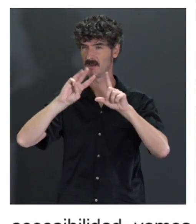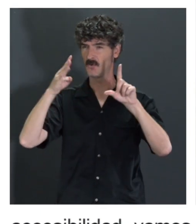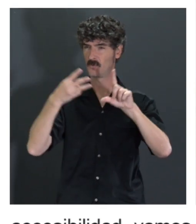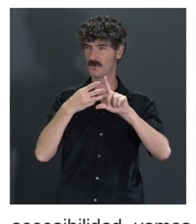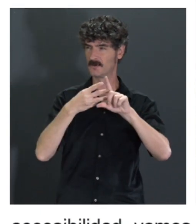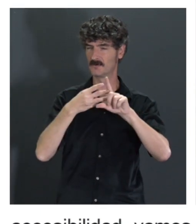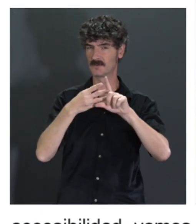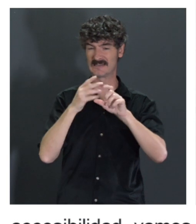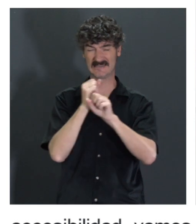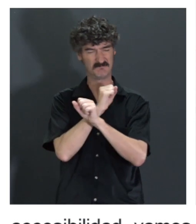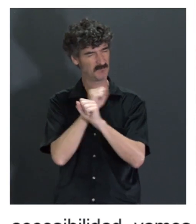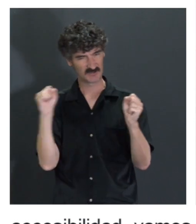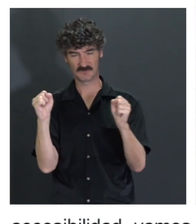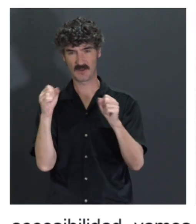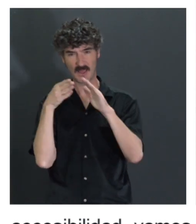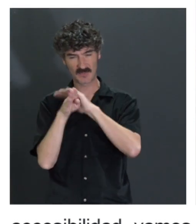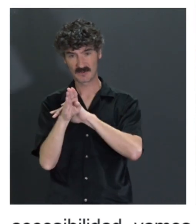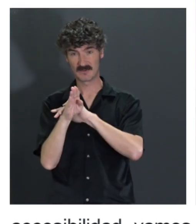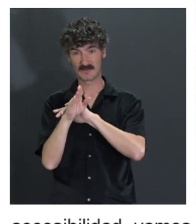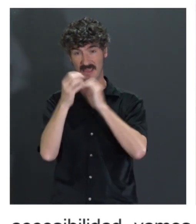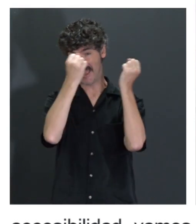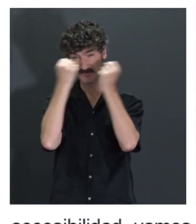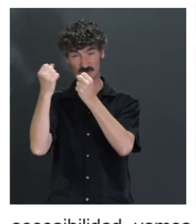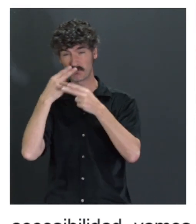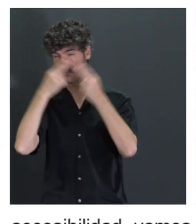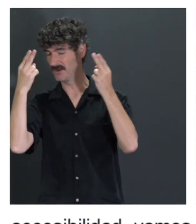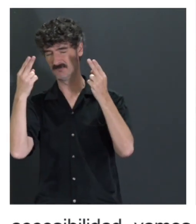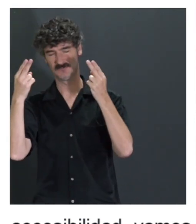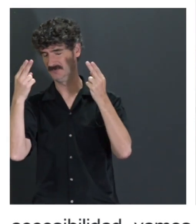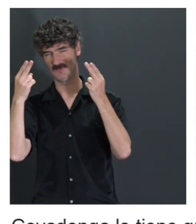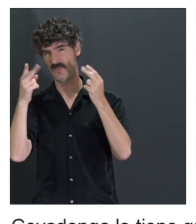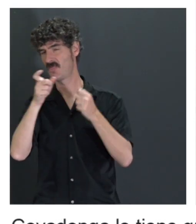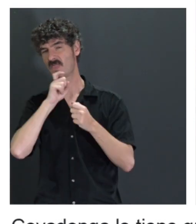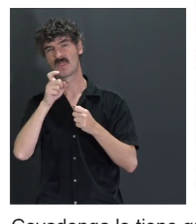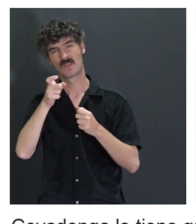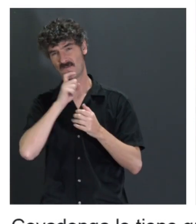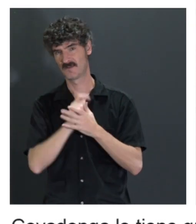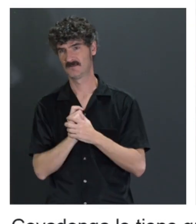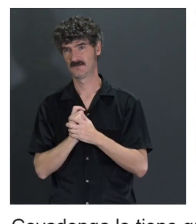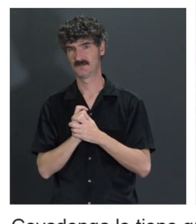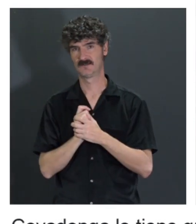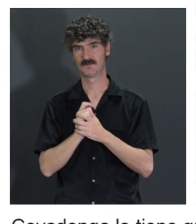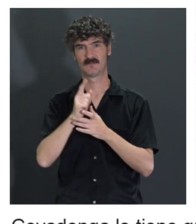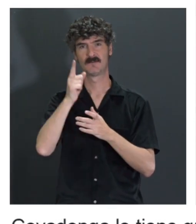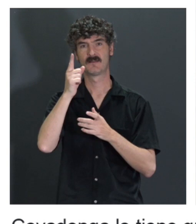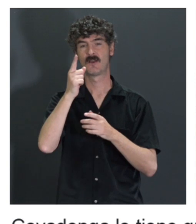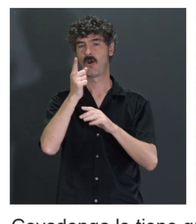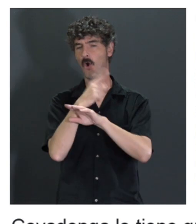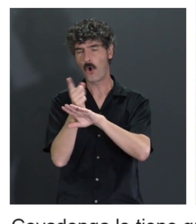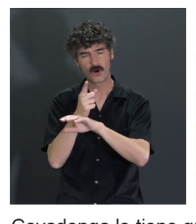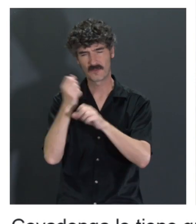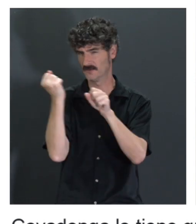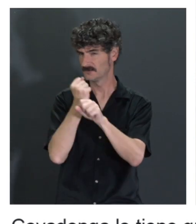es prácticamente imposible. Y si es de la administración pública, más. Son, serían cientos, si no miles de horas.